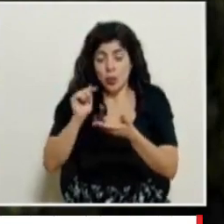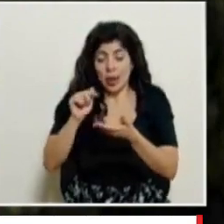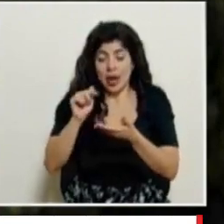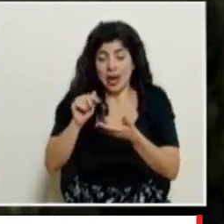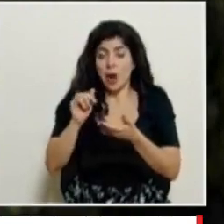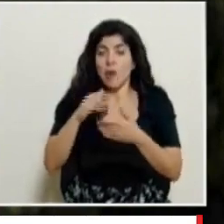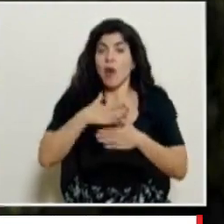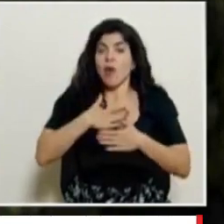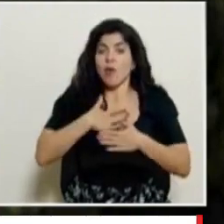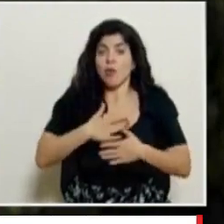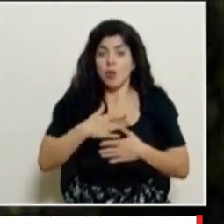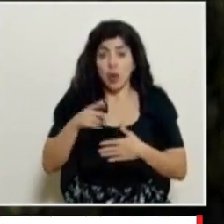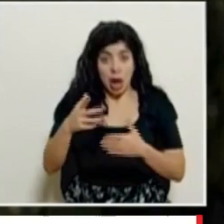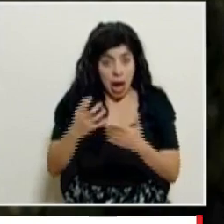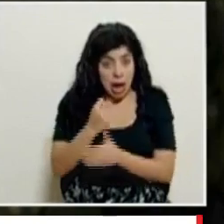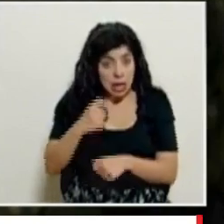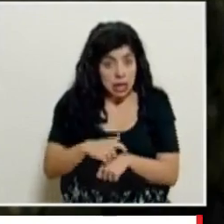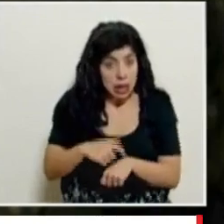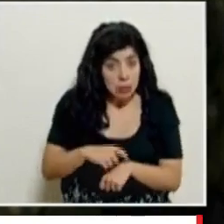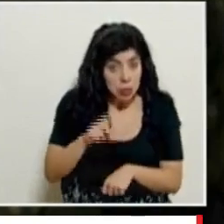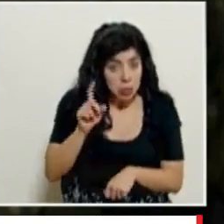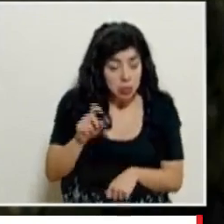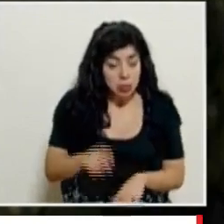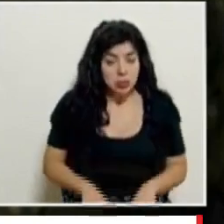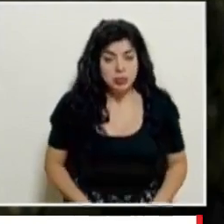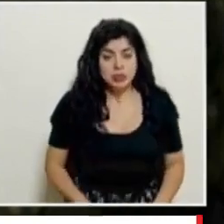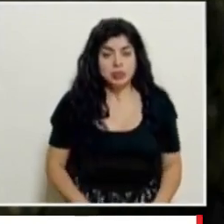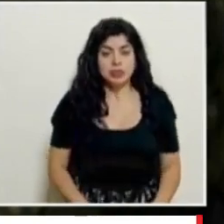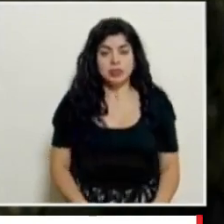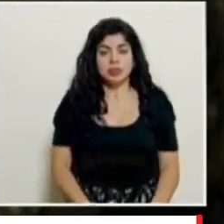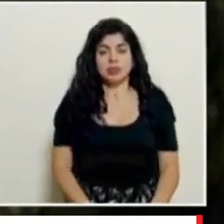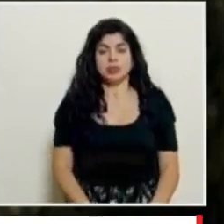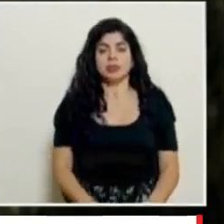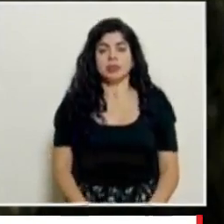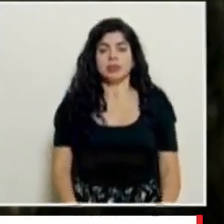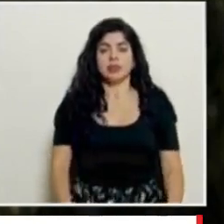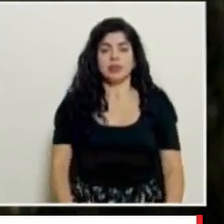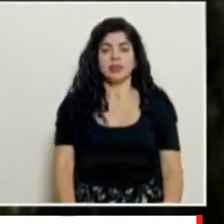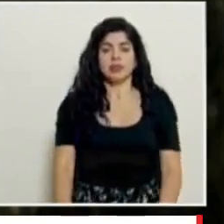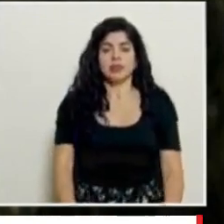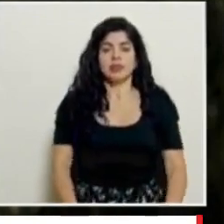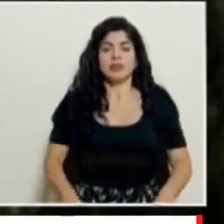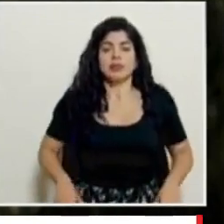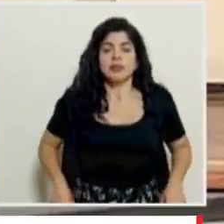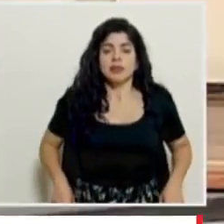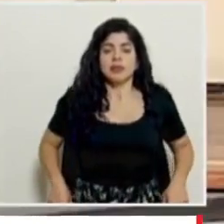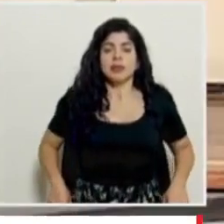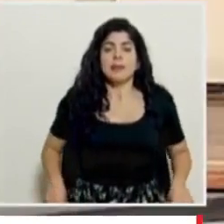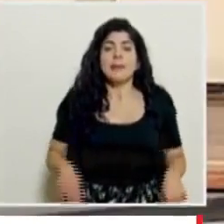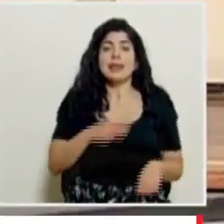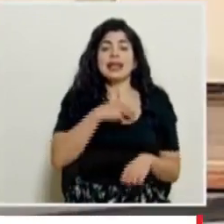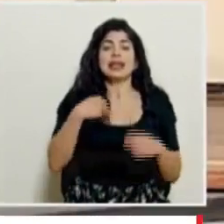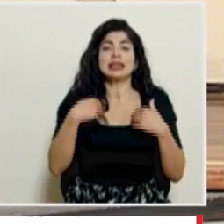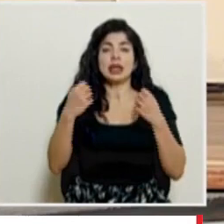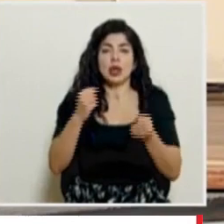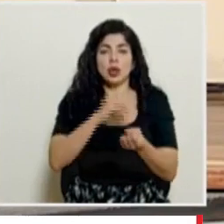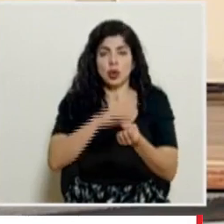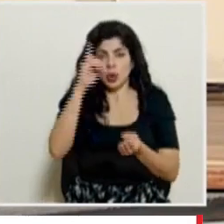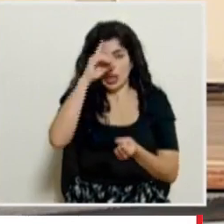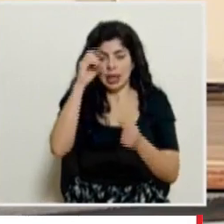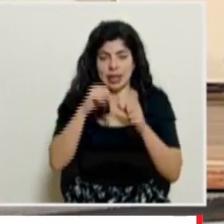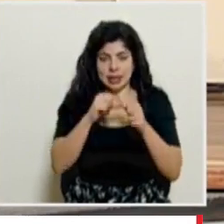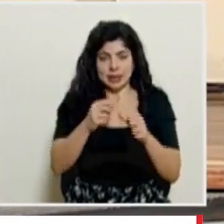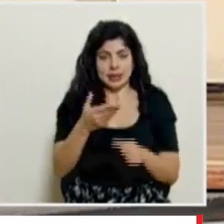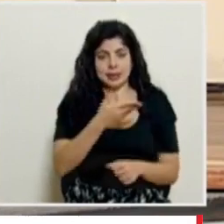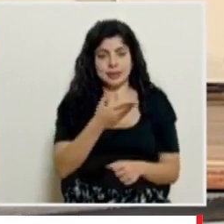respiro se ganó tiempo tal vez en esa parte continuamos con el ministro de salud el doctor Daniel Salas